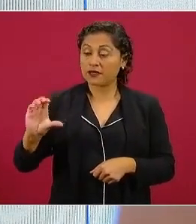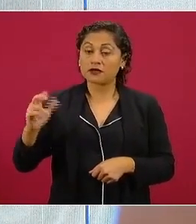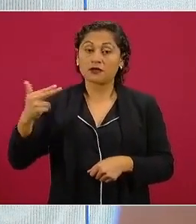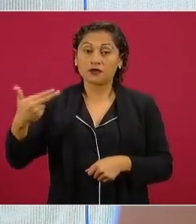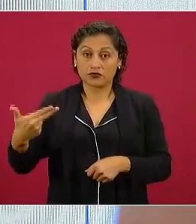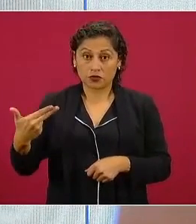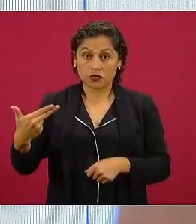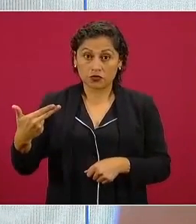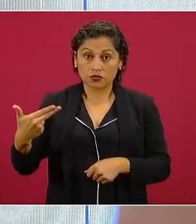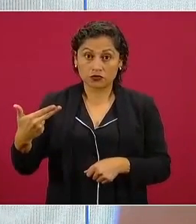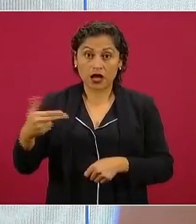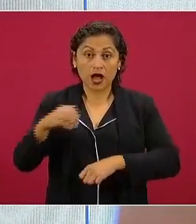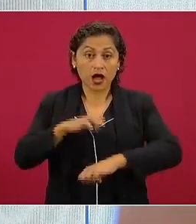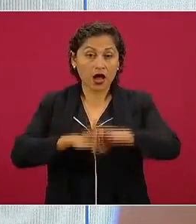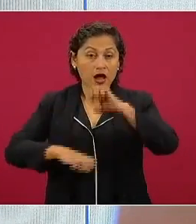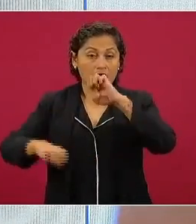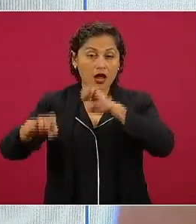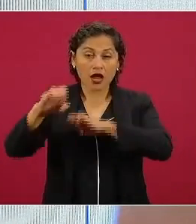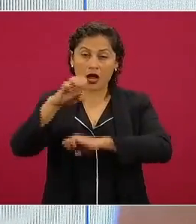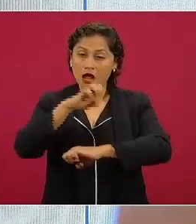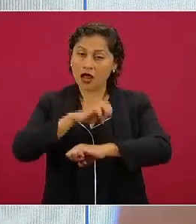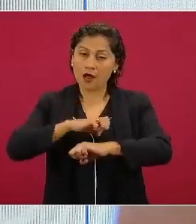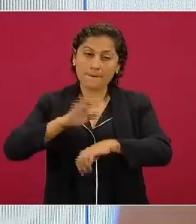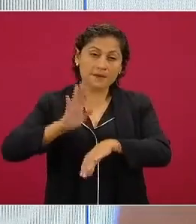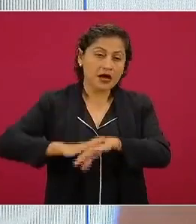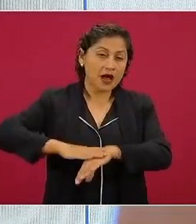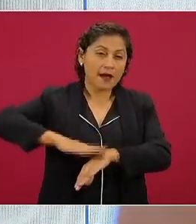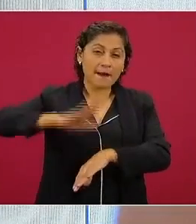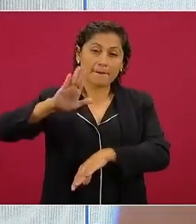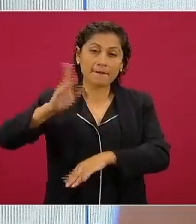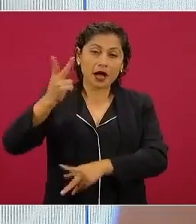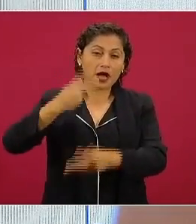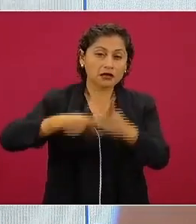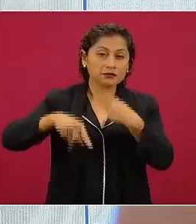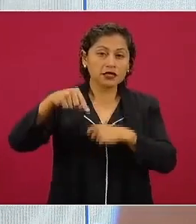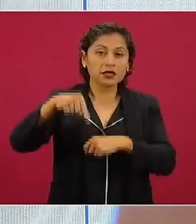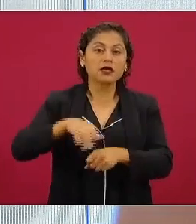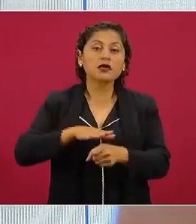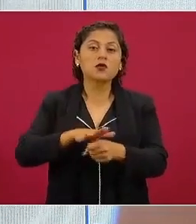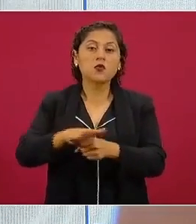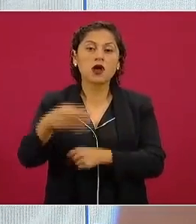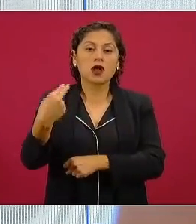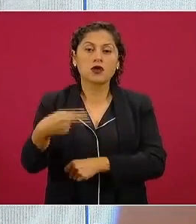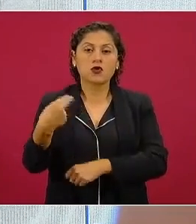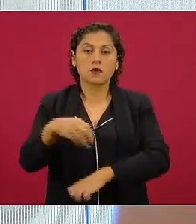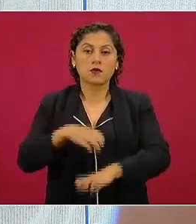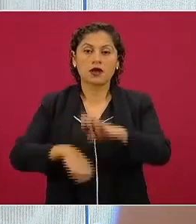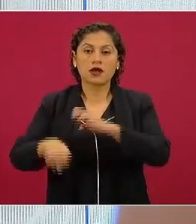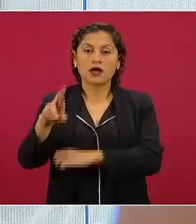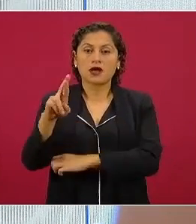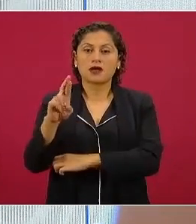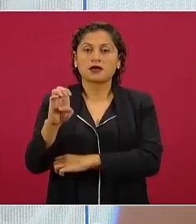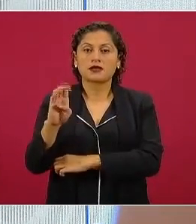favorita era Repsol de España